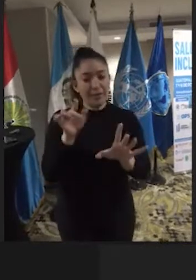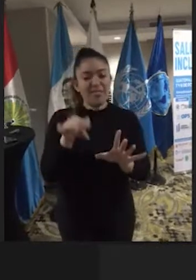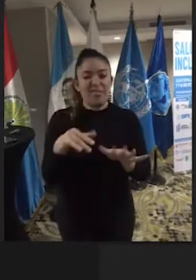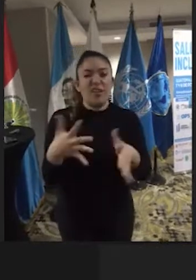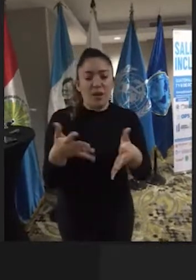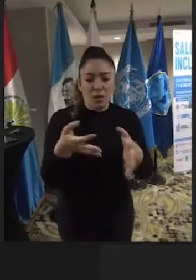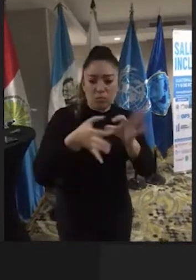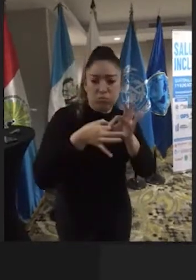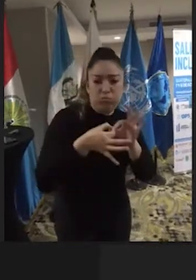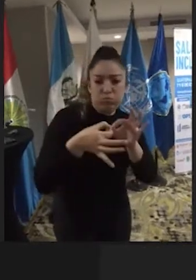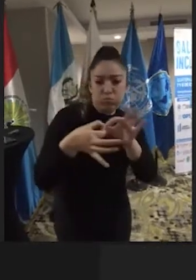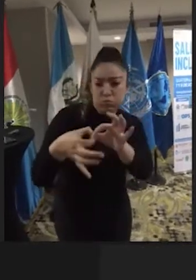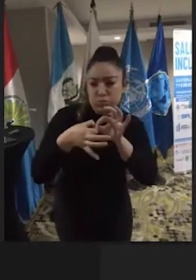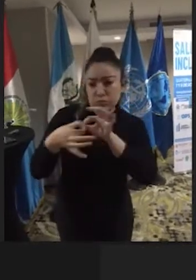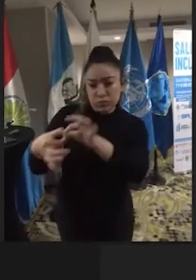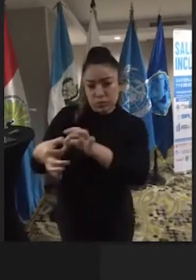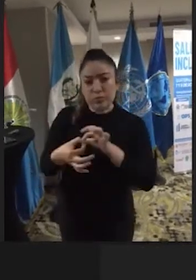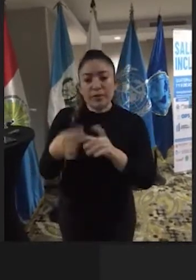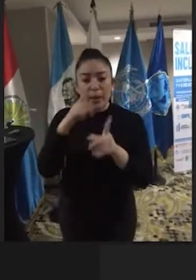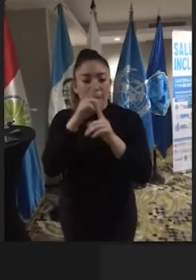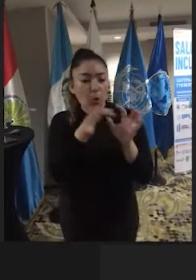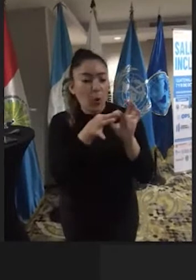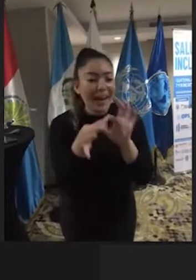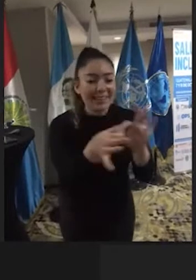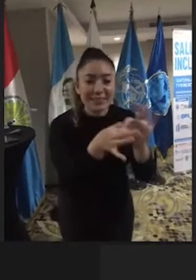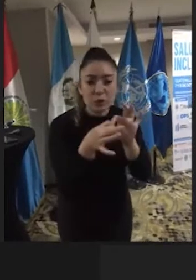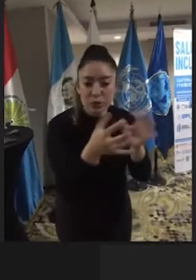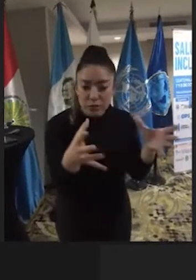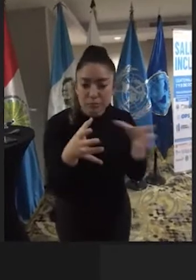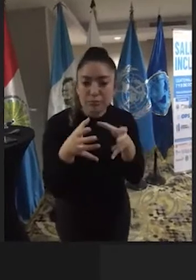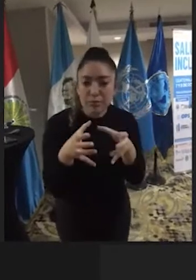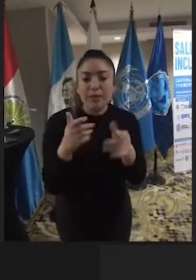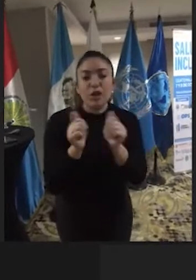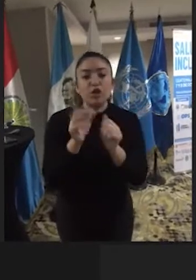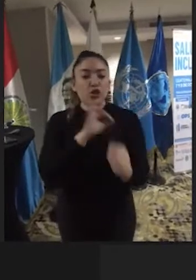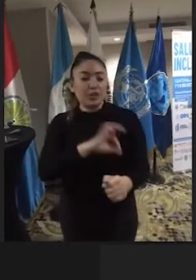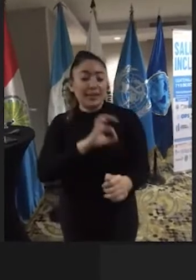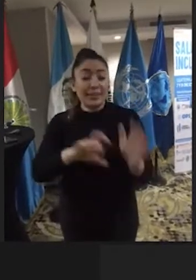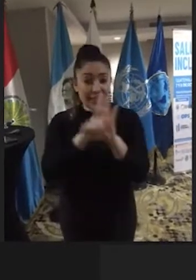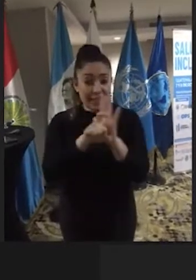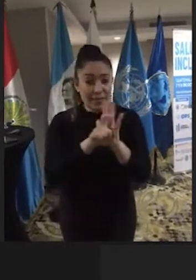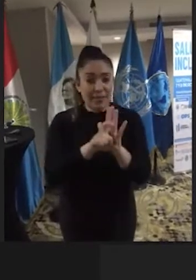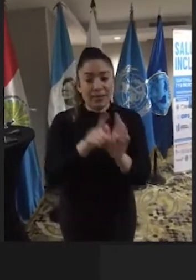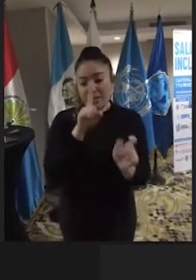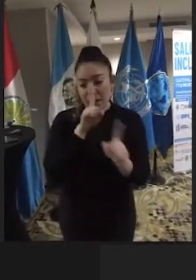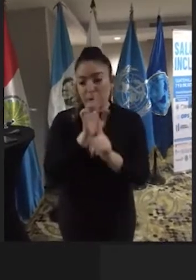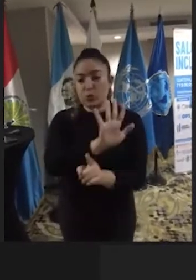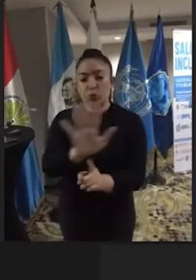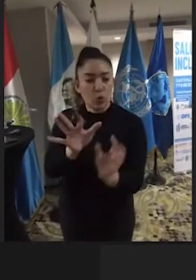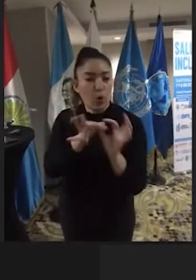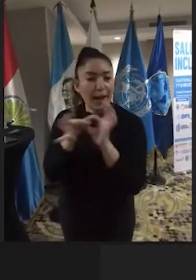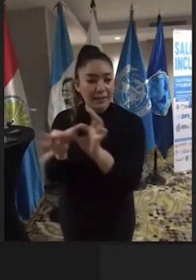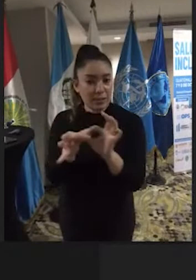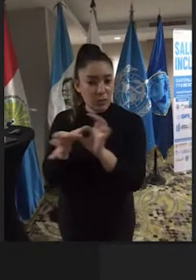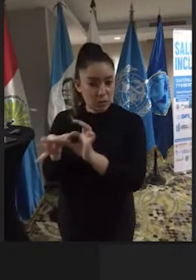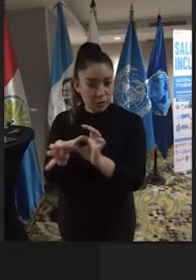articulación y de la organización de la organización civil y sus organizaciones,